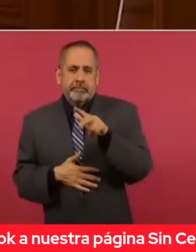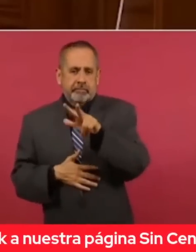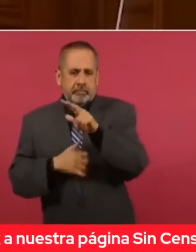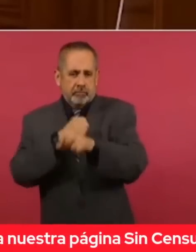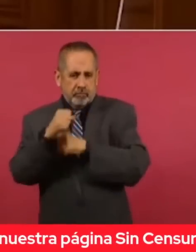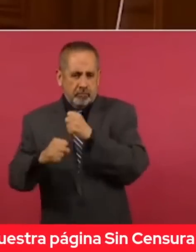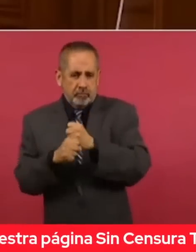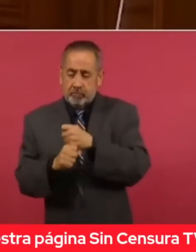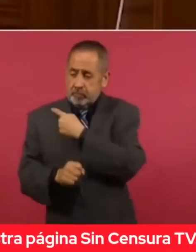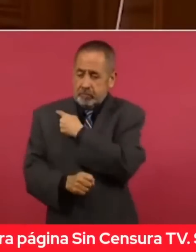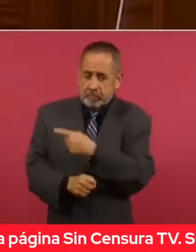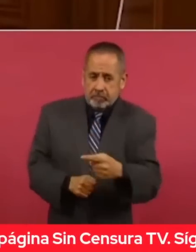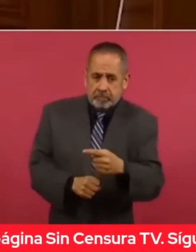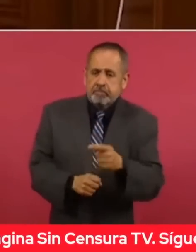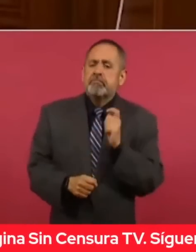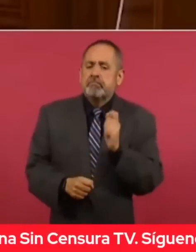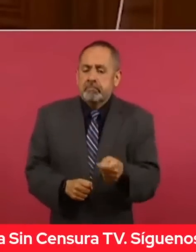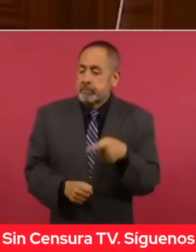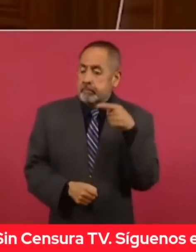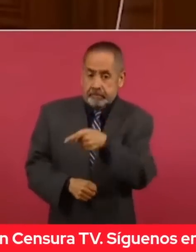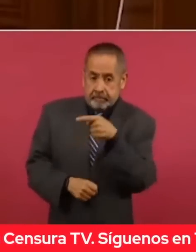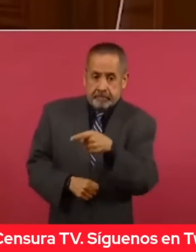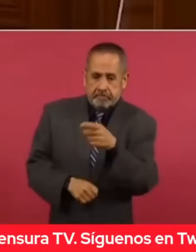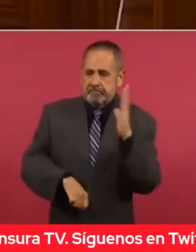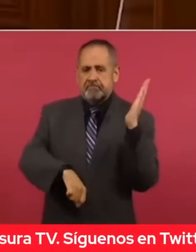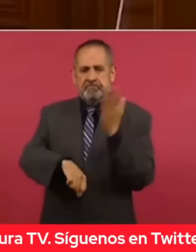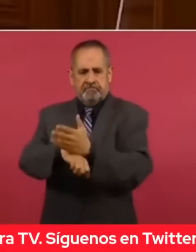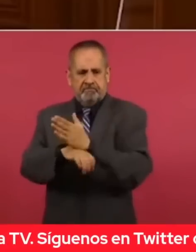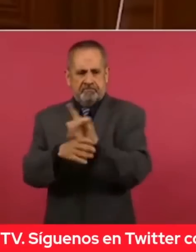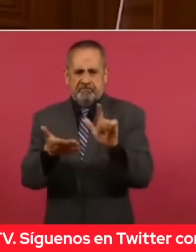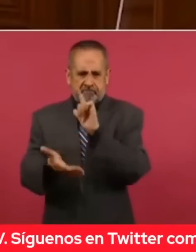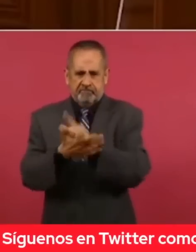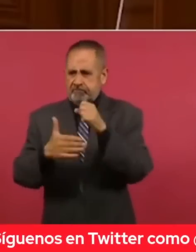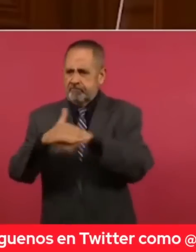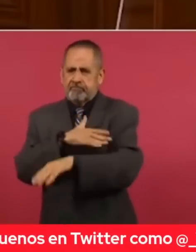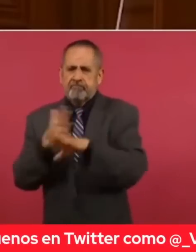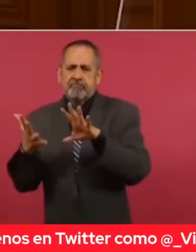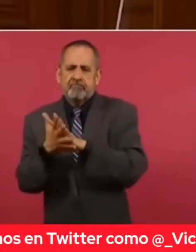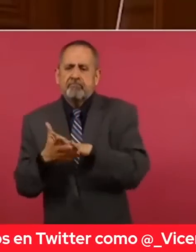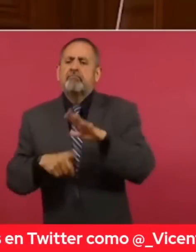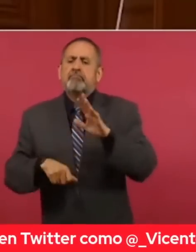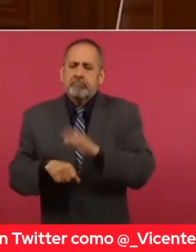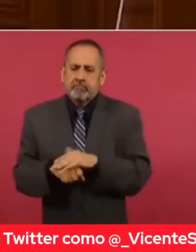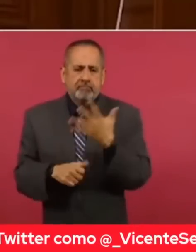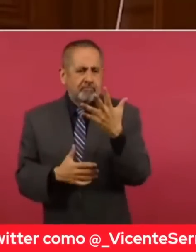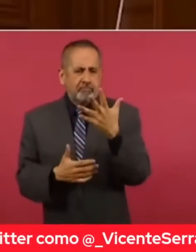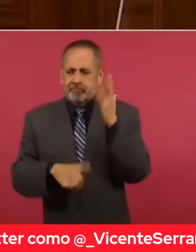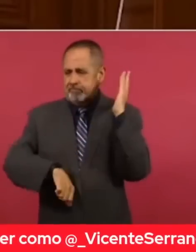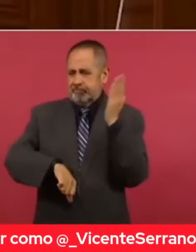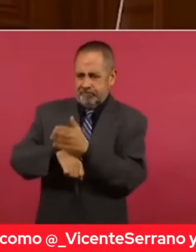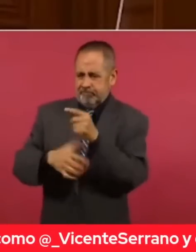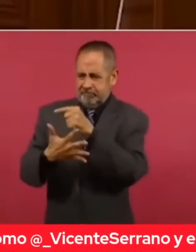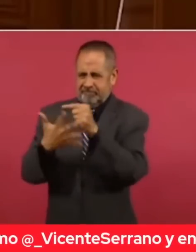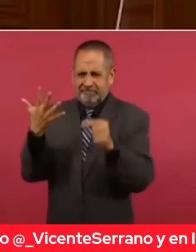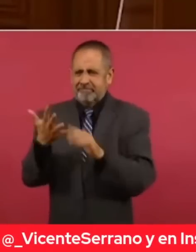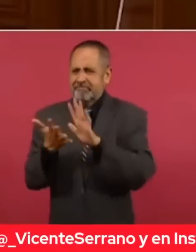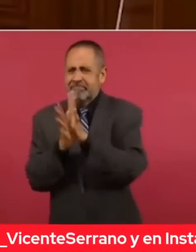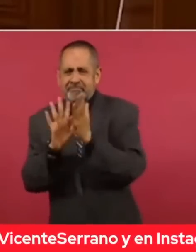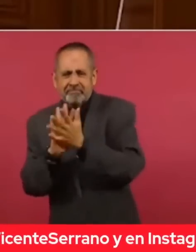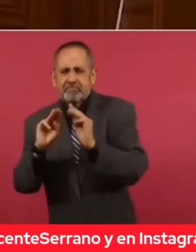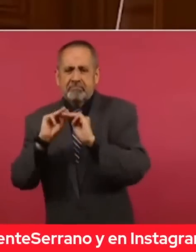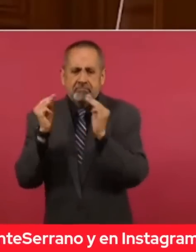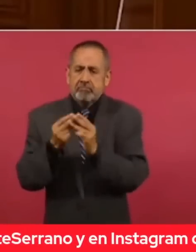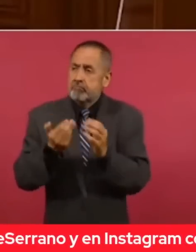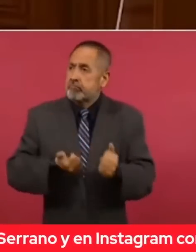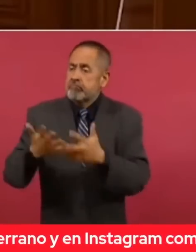acaba de ser condenado con cinco cargos relacionados con el crimen organizado y el tráfico de drogas hacia